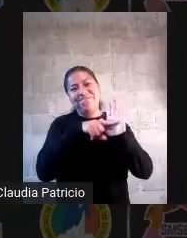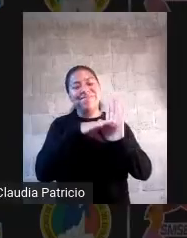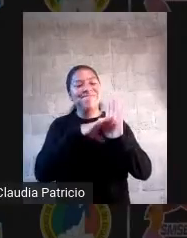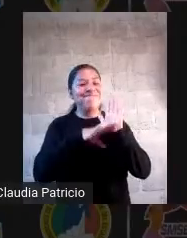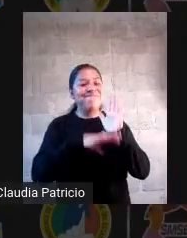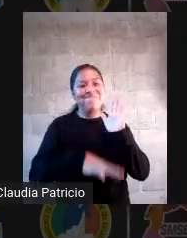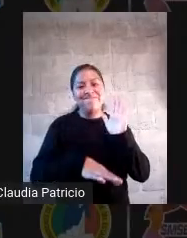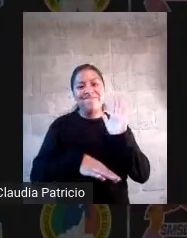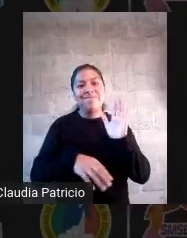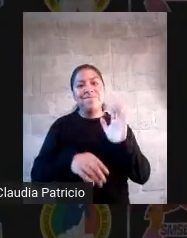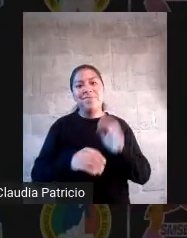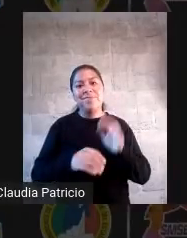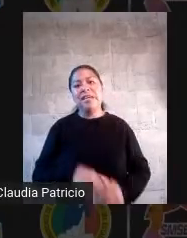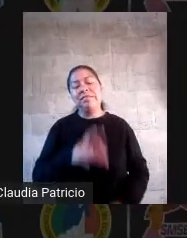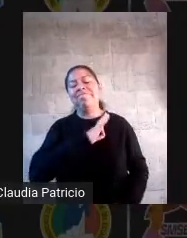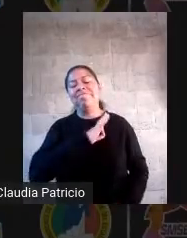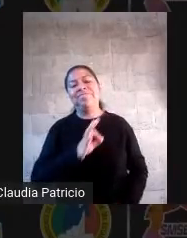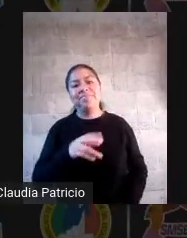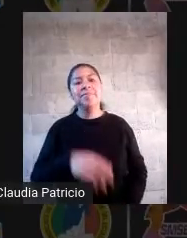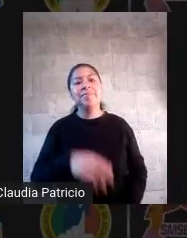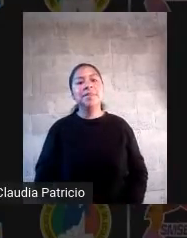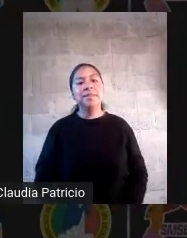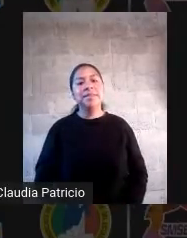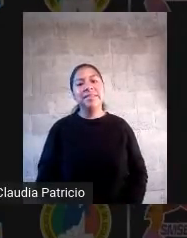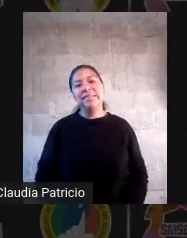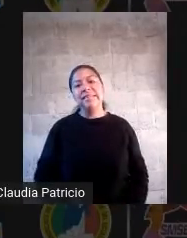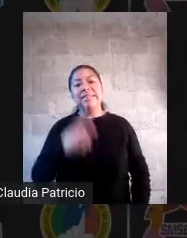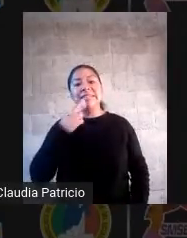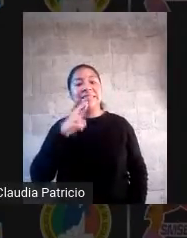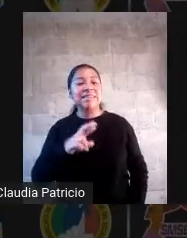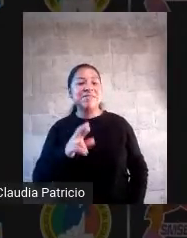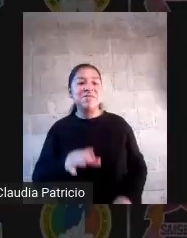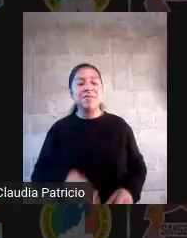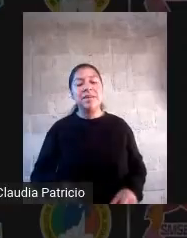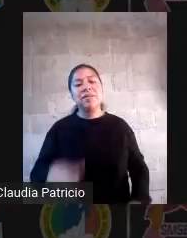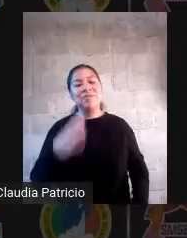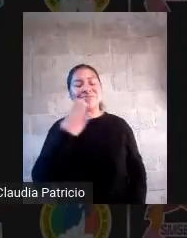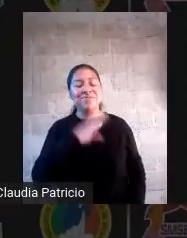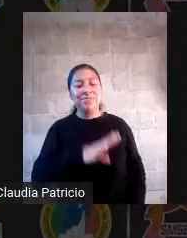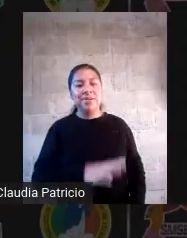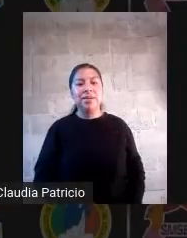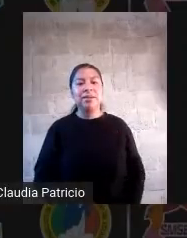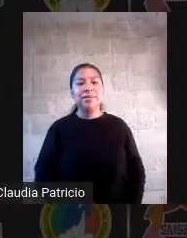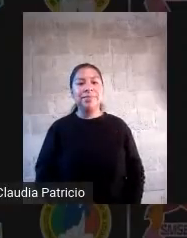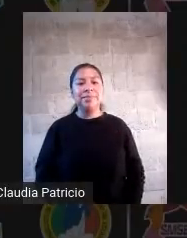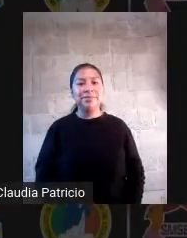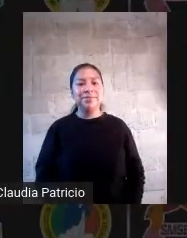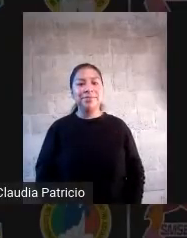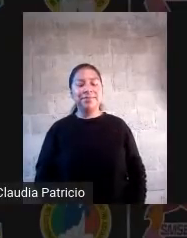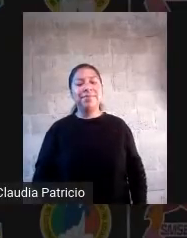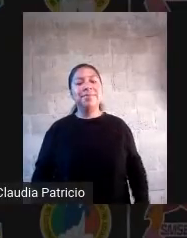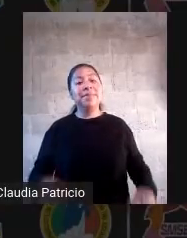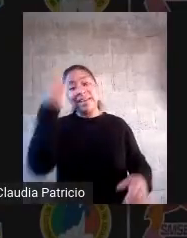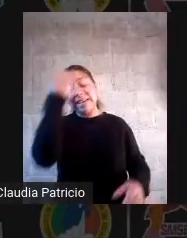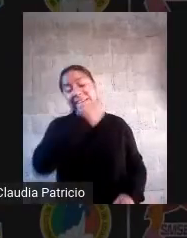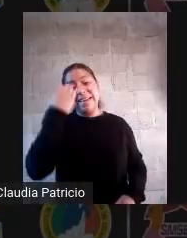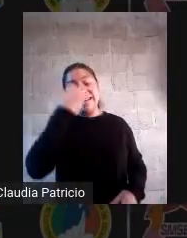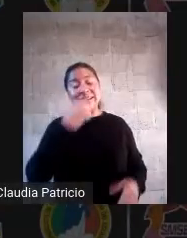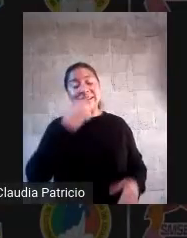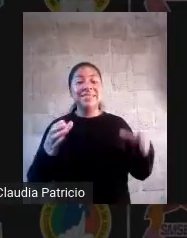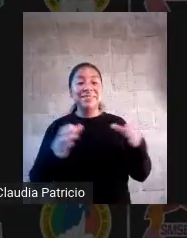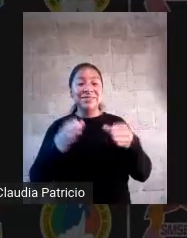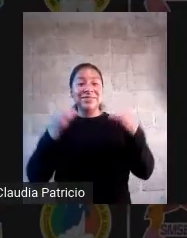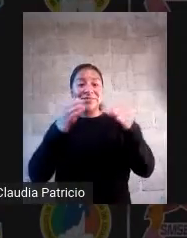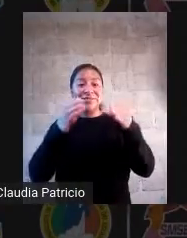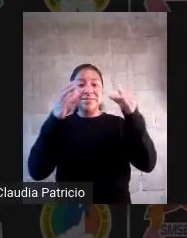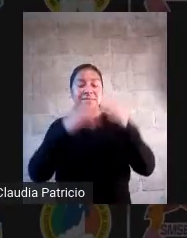desesperantes que puedan ser esos malos resultados, ¿sí? Ese es el punto de la evaluación formativa. Entonces, ¿con qué lo confundimos